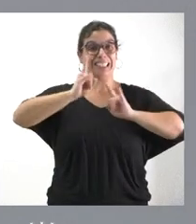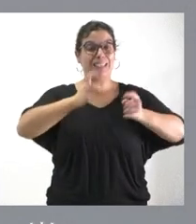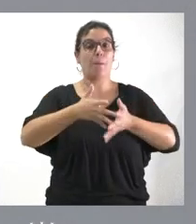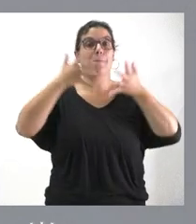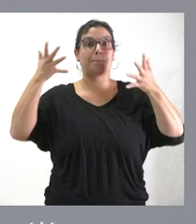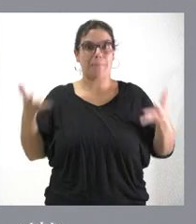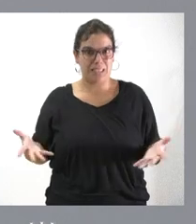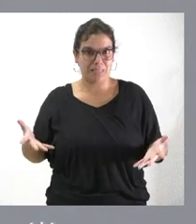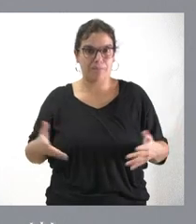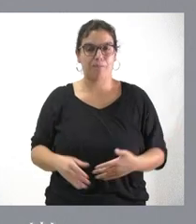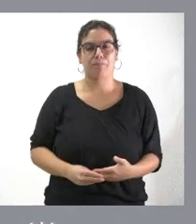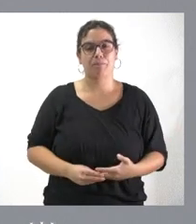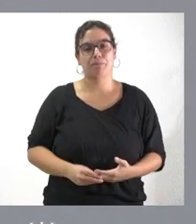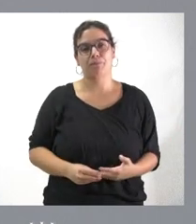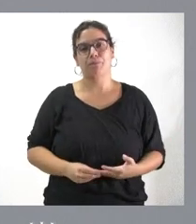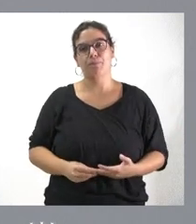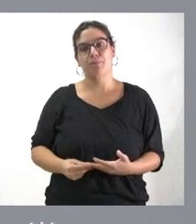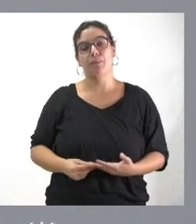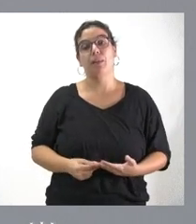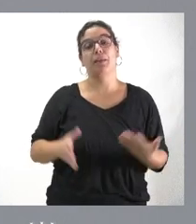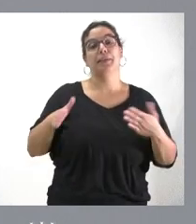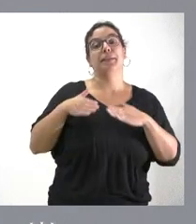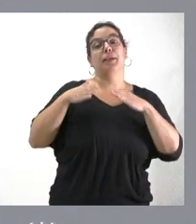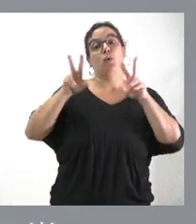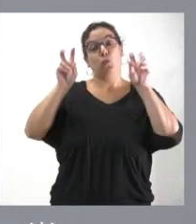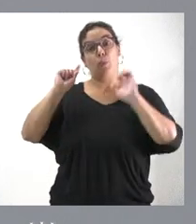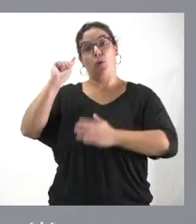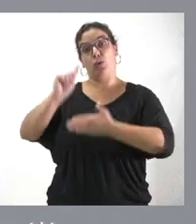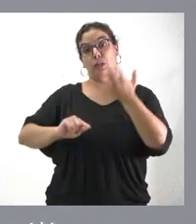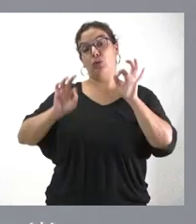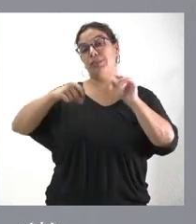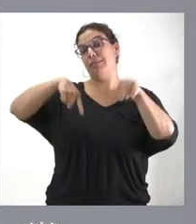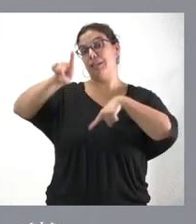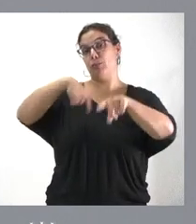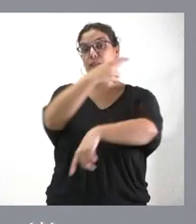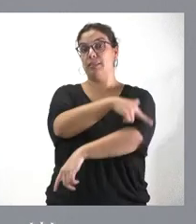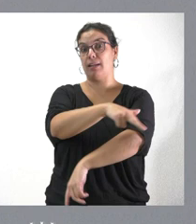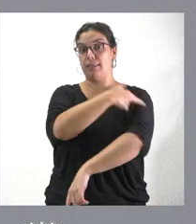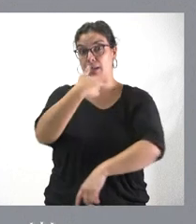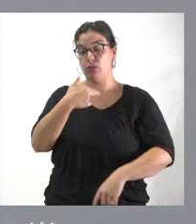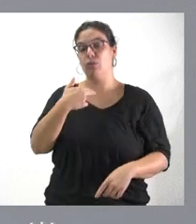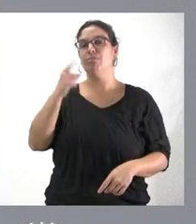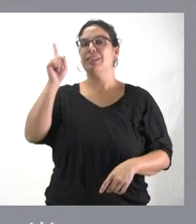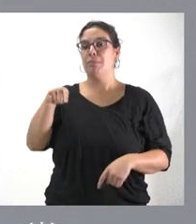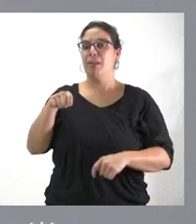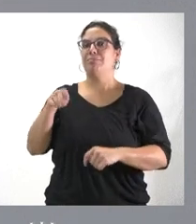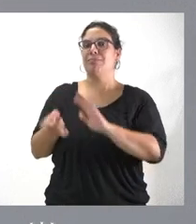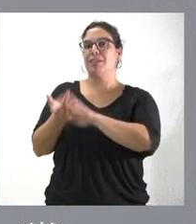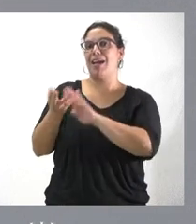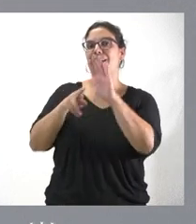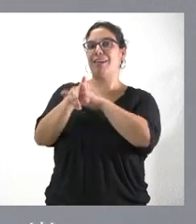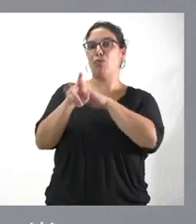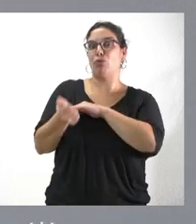coordinador. El nuevo contrato de transporte sanitario también hace que tengamos más recursos para